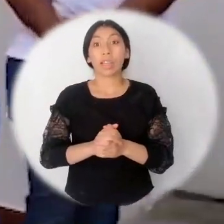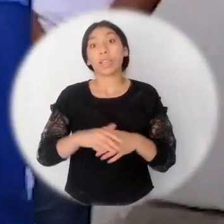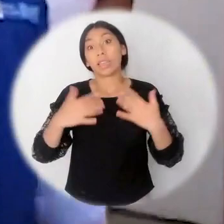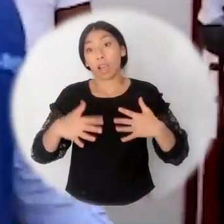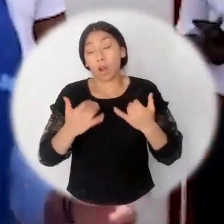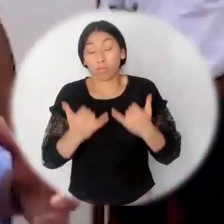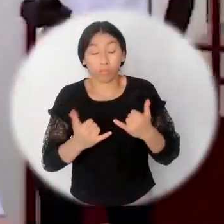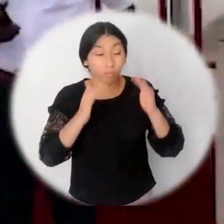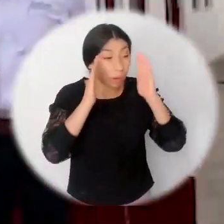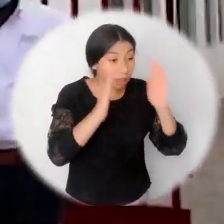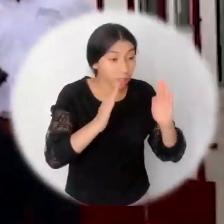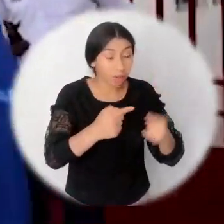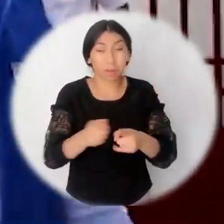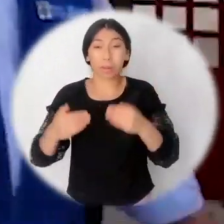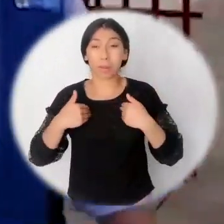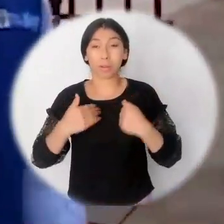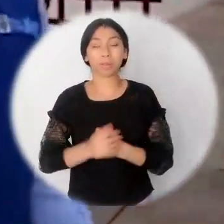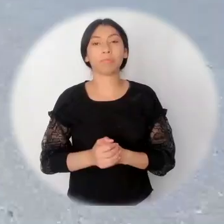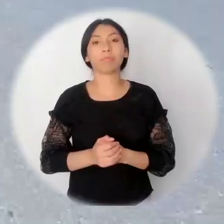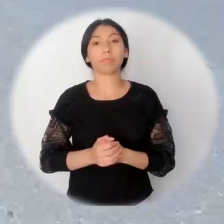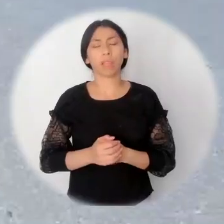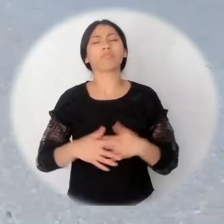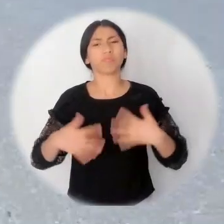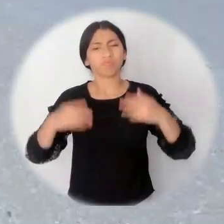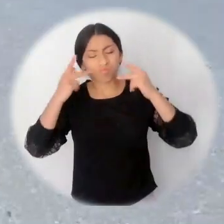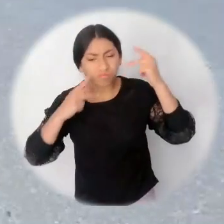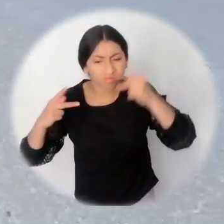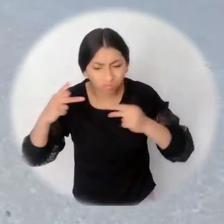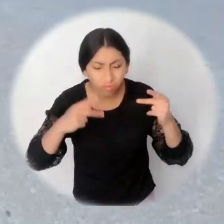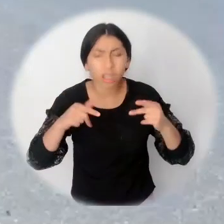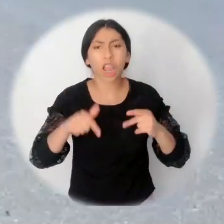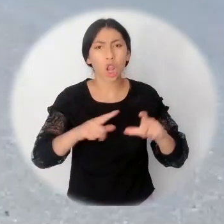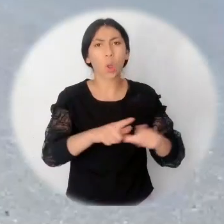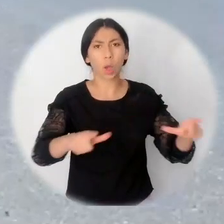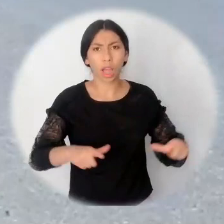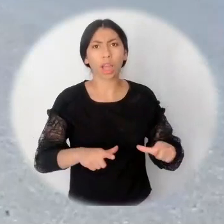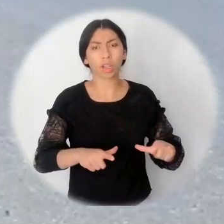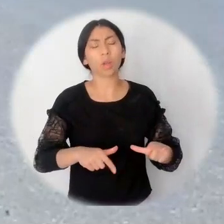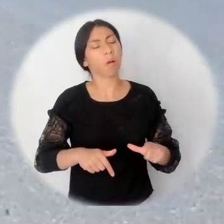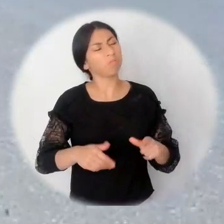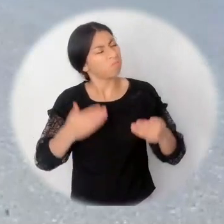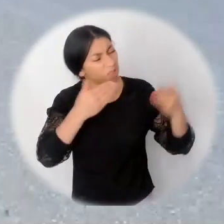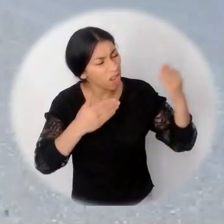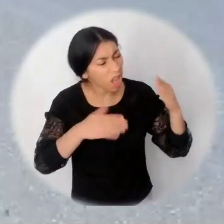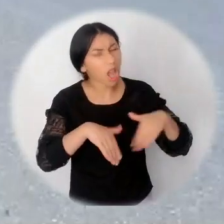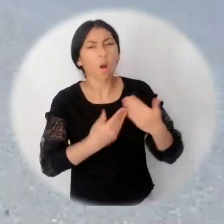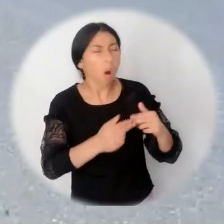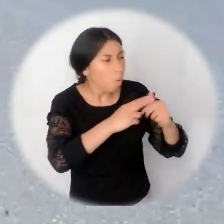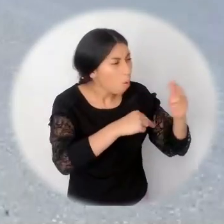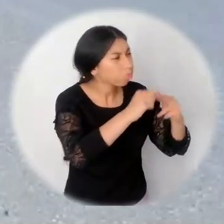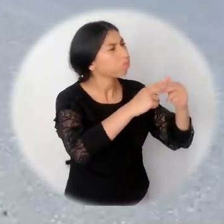esa ciudad y al norte del departamento. Estuvimos visitando el Centro Regional con el propósito de revisar las obras de